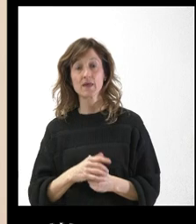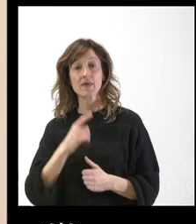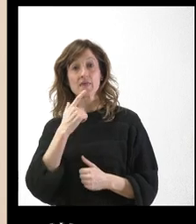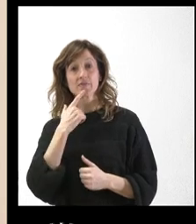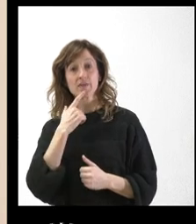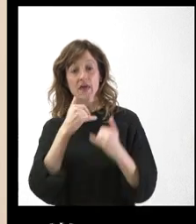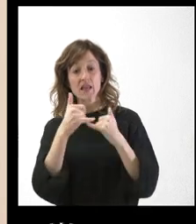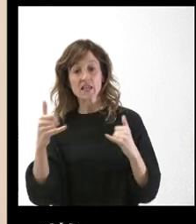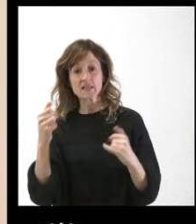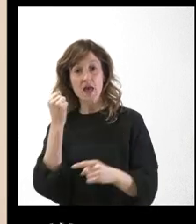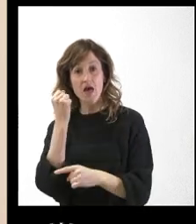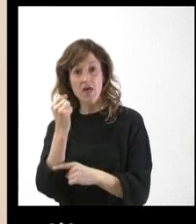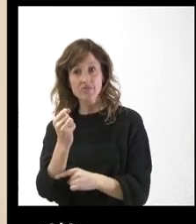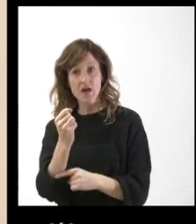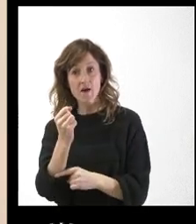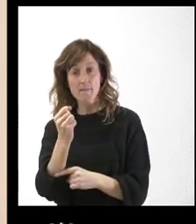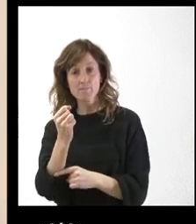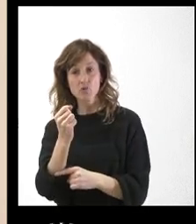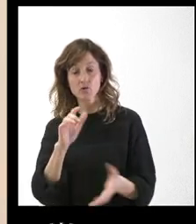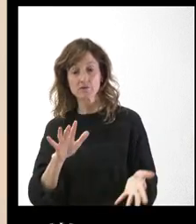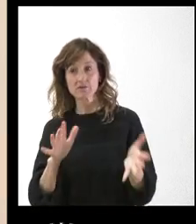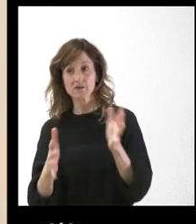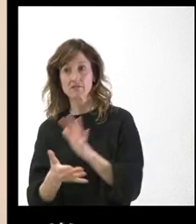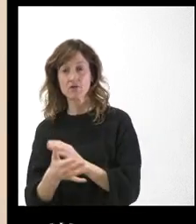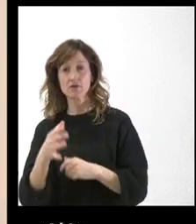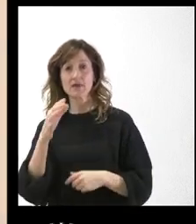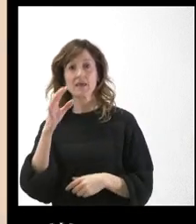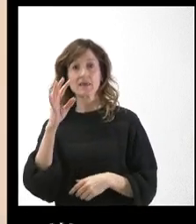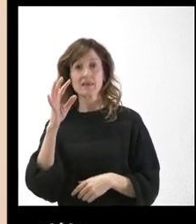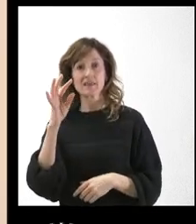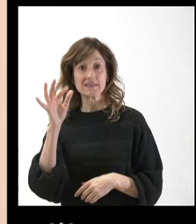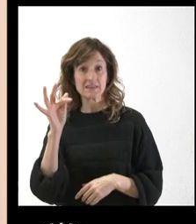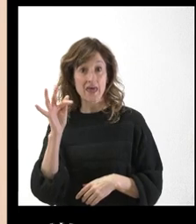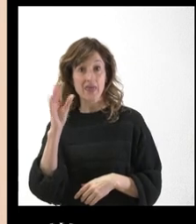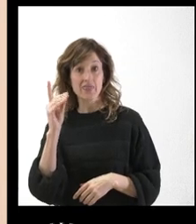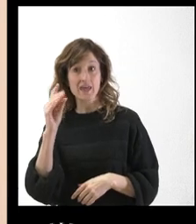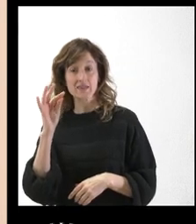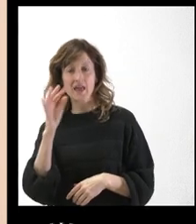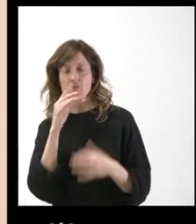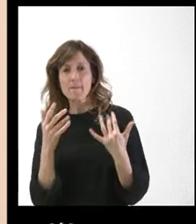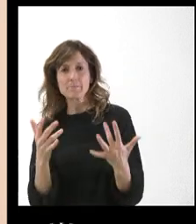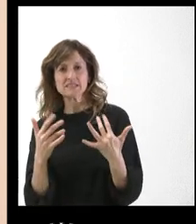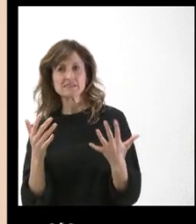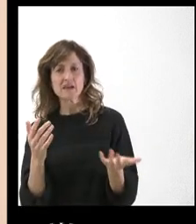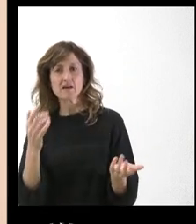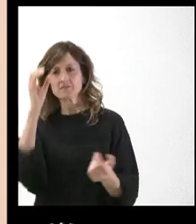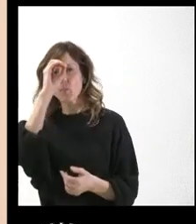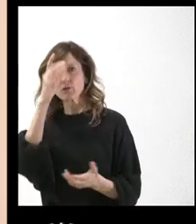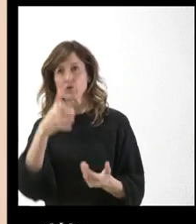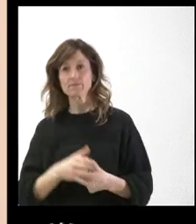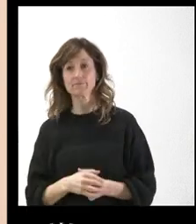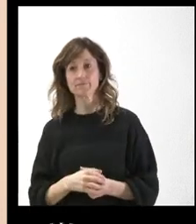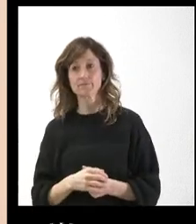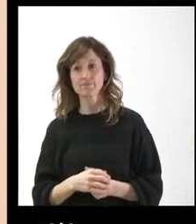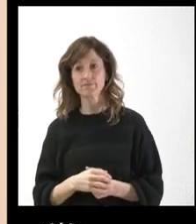de apoyo para la transición a la TDT. Y les dijo a ustedes que ahora les entran prisa. Yo no sé qué tienen que decidir a